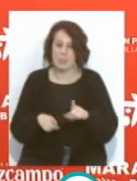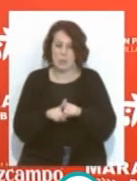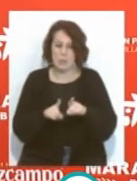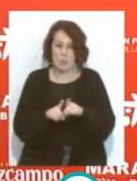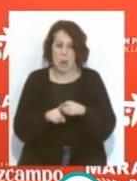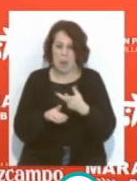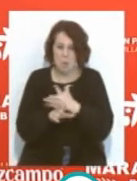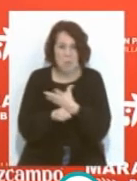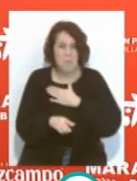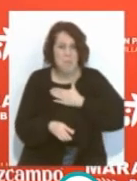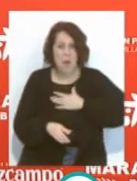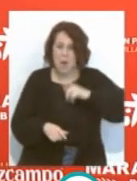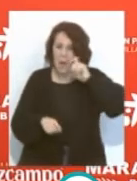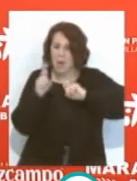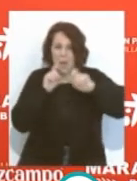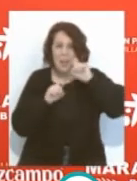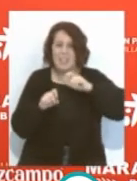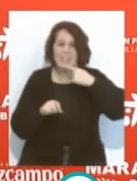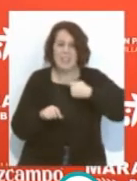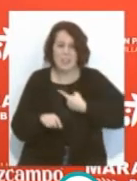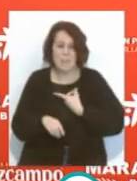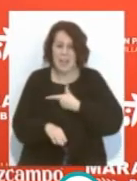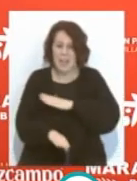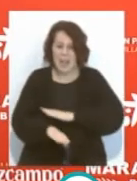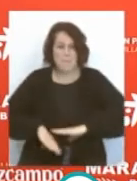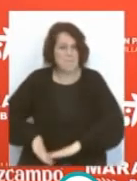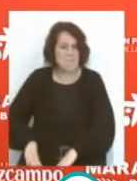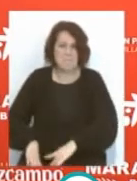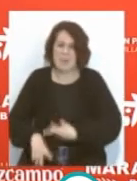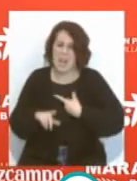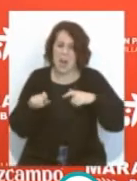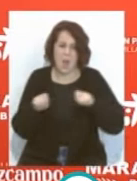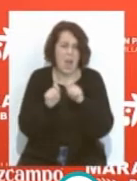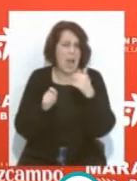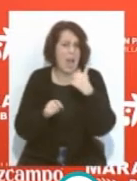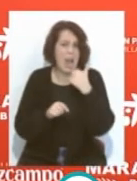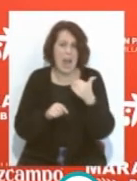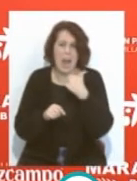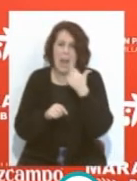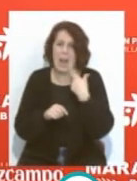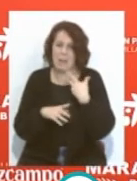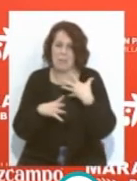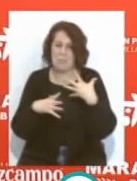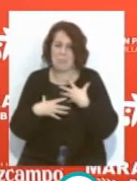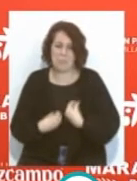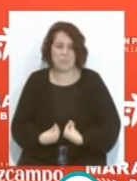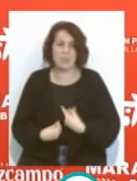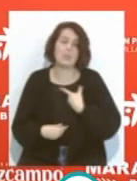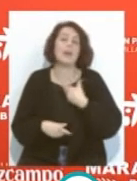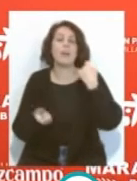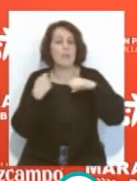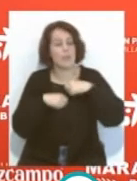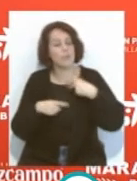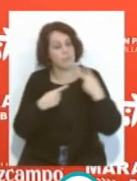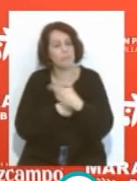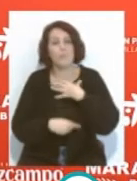lesión de ver a jugador mío llorando y diciendo me han destrozado la pierna bueno pues tiene una reacción que seguramente pues podría haberla evitado